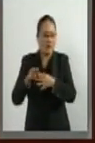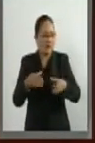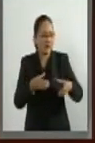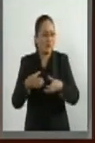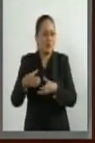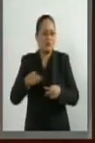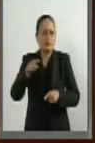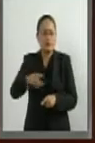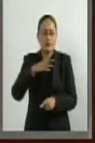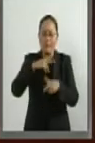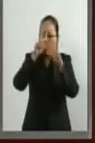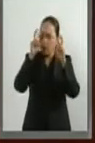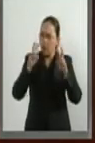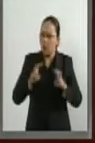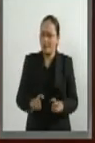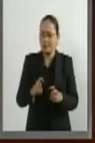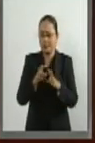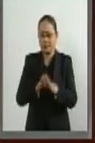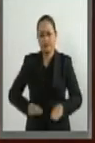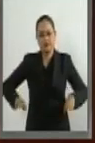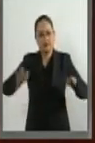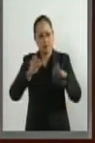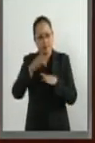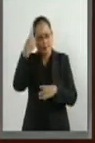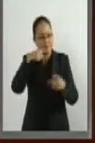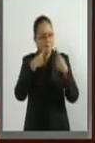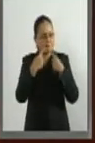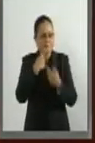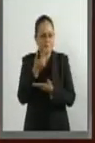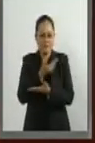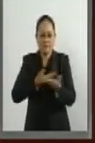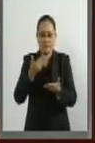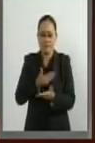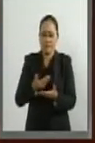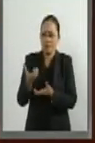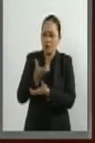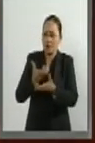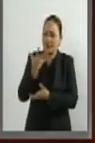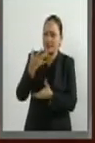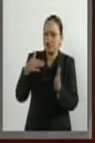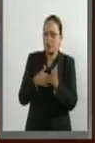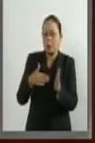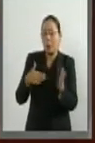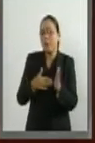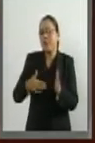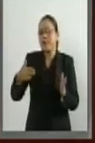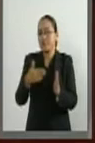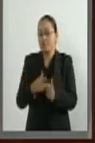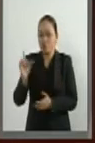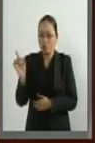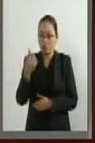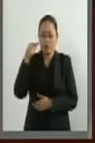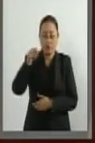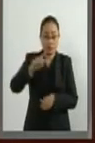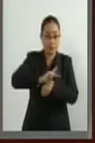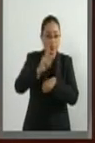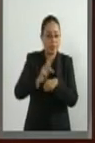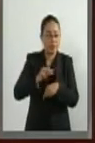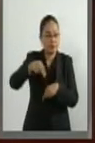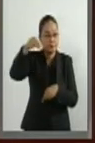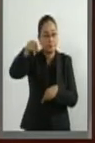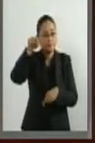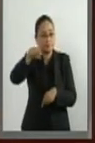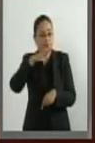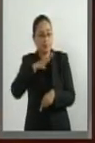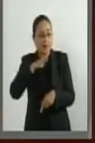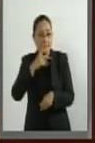en juego. El comercio bilateral supera los 500 mil millones de dólares. El país del norte es nuestro